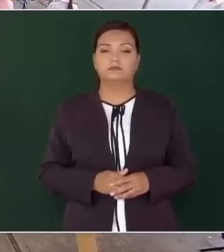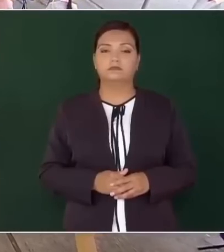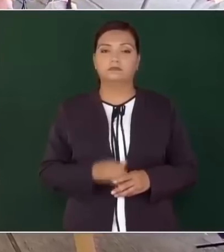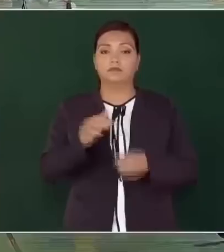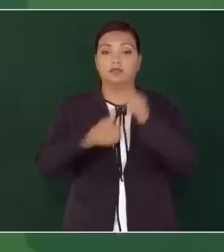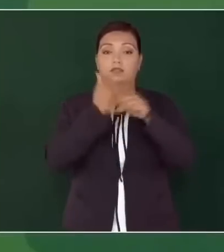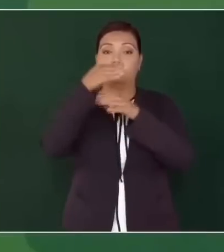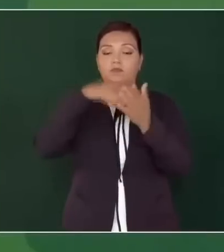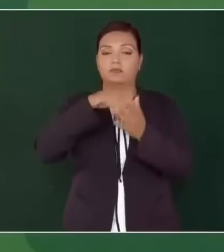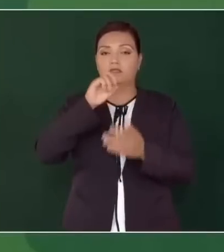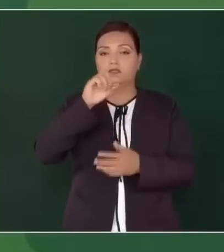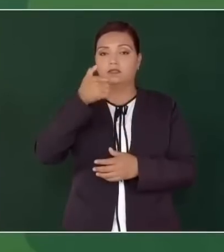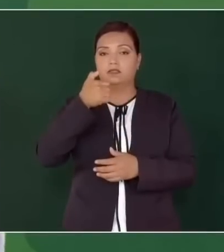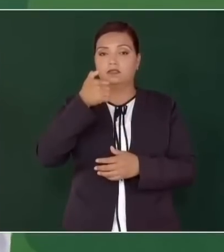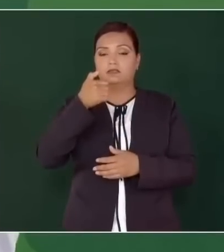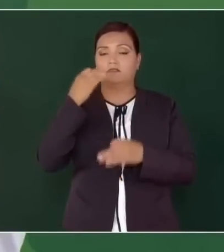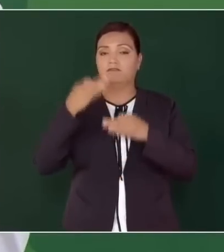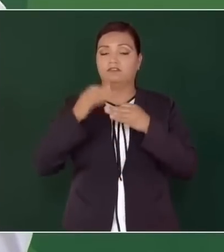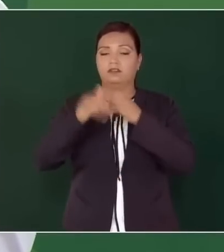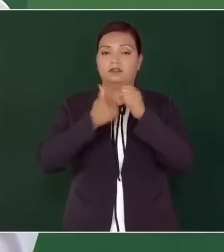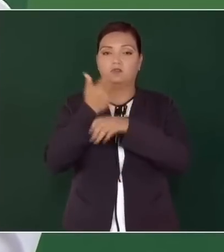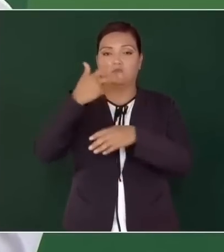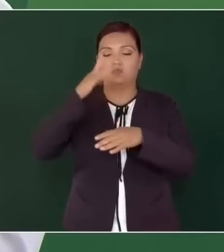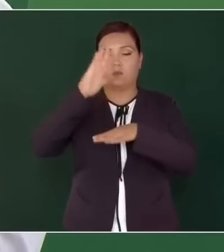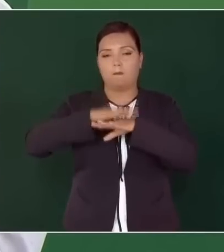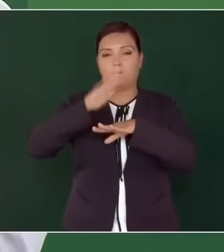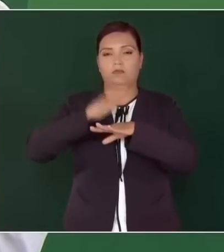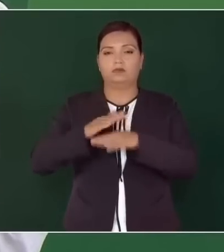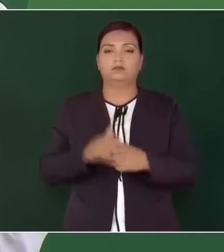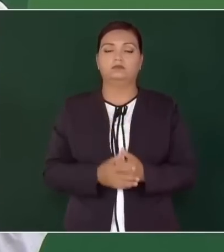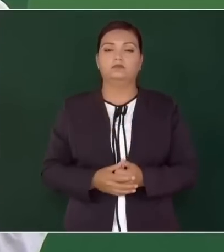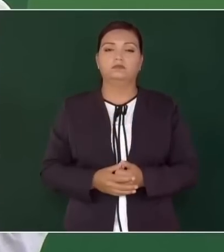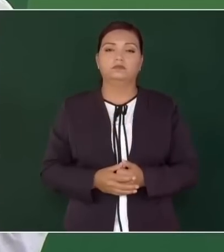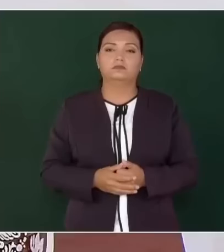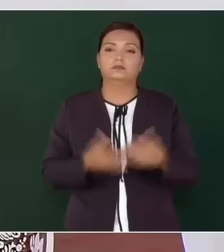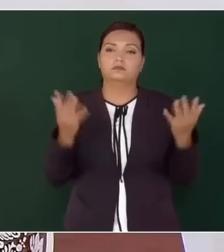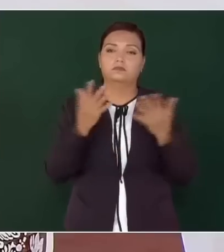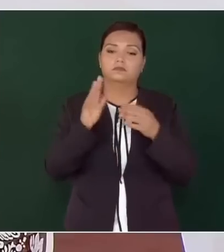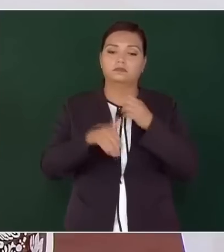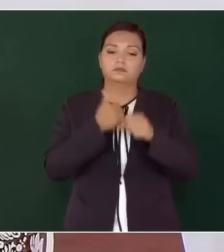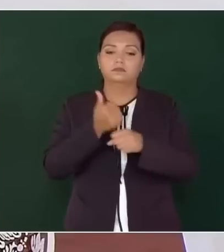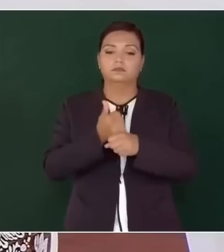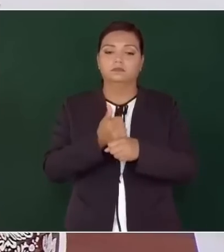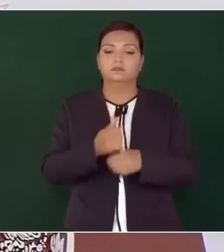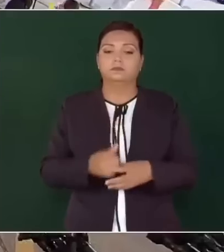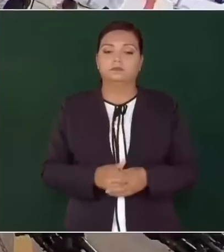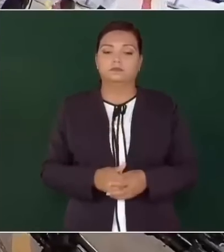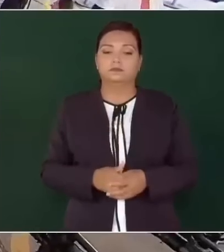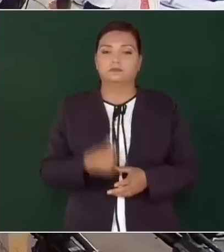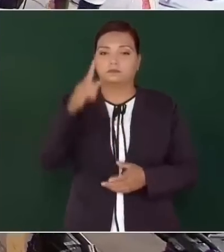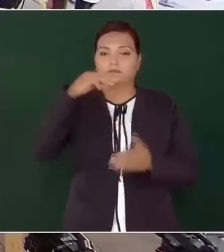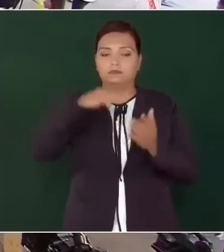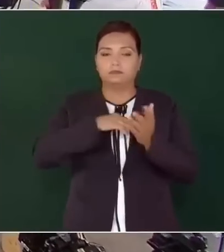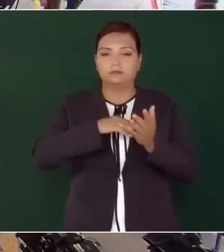2036, son ocho años más, va a ser 2044.